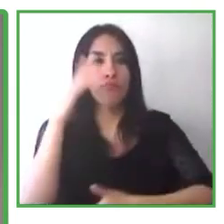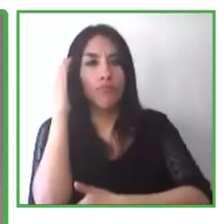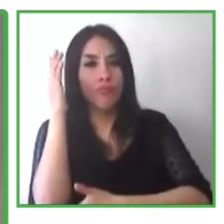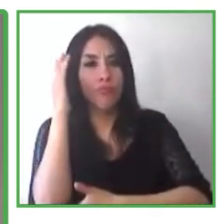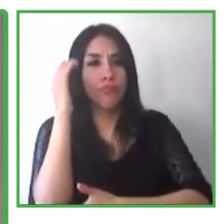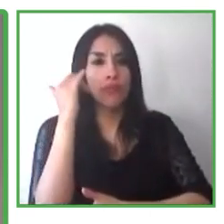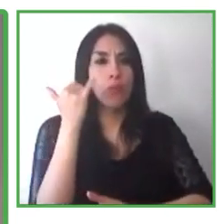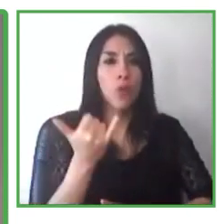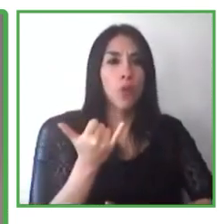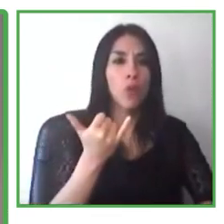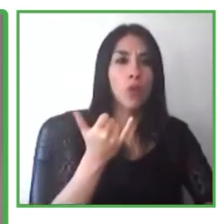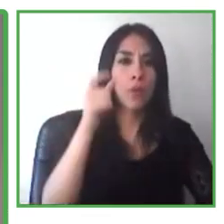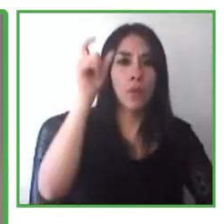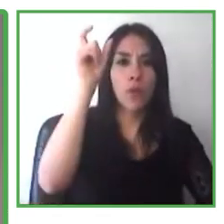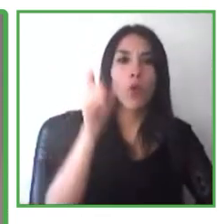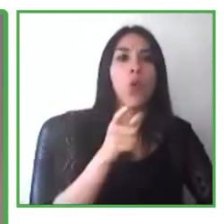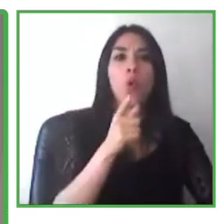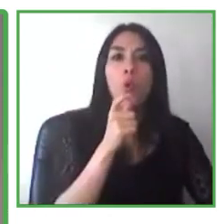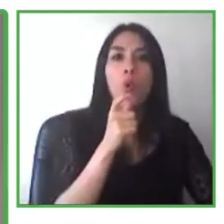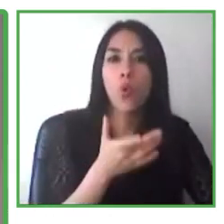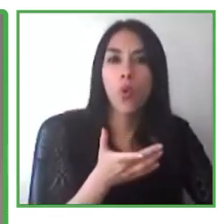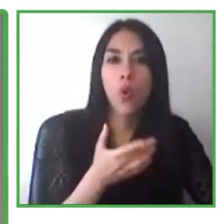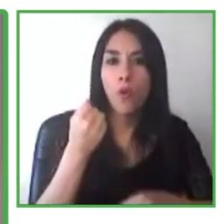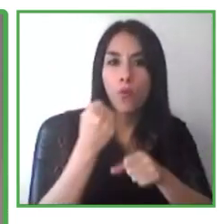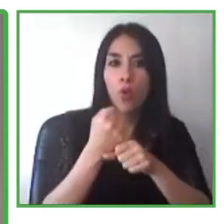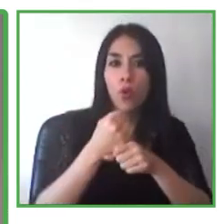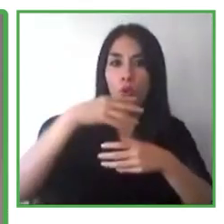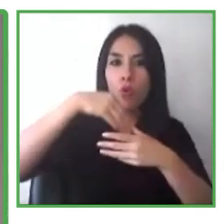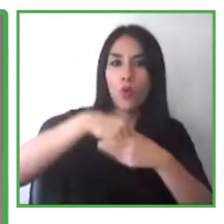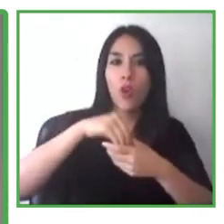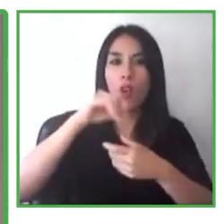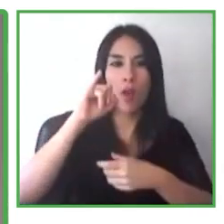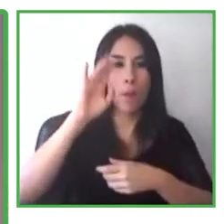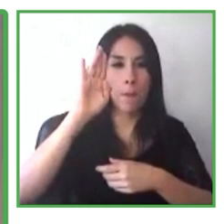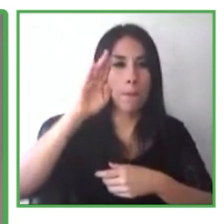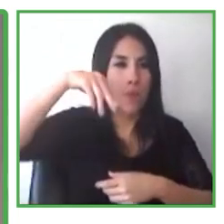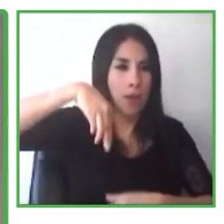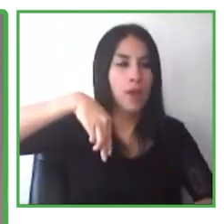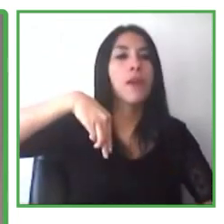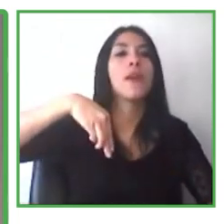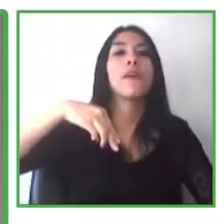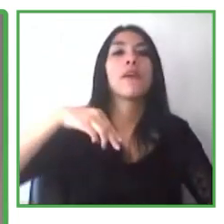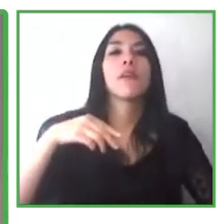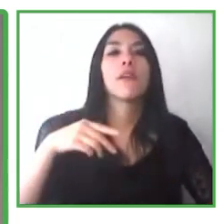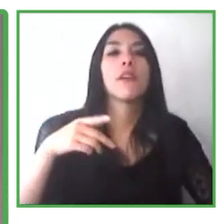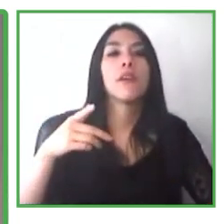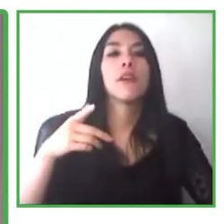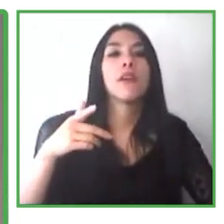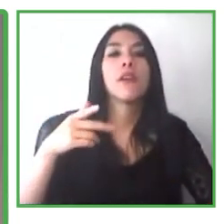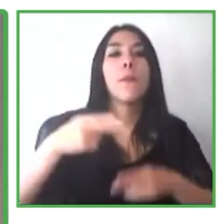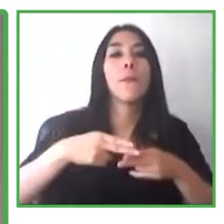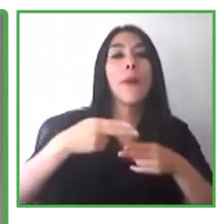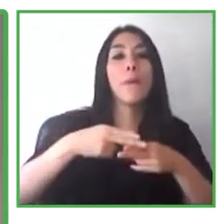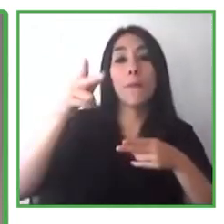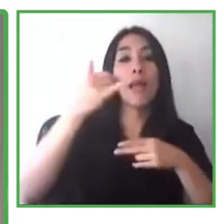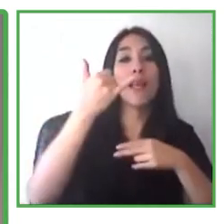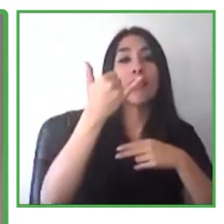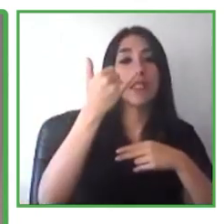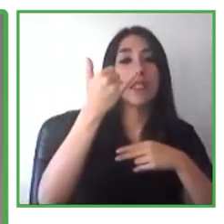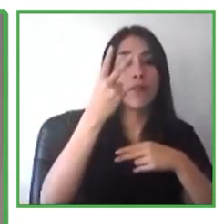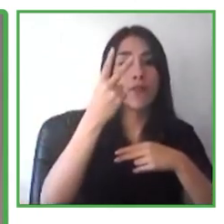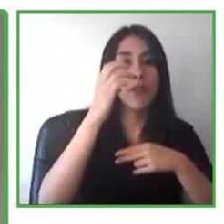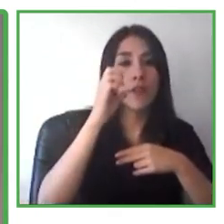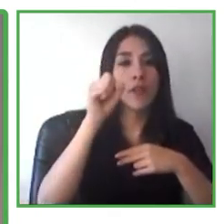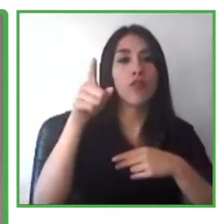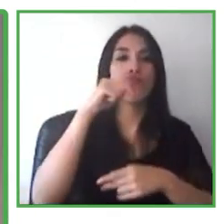inclusión. Se llama Yves. No voy a tratar de pronunciar ni siquiera tu apellido, Yves, porque lo voy a matar. Básicamente porque soy de esas personas que